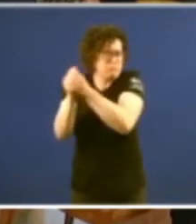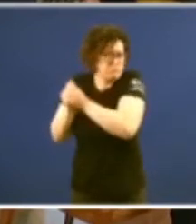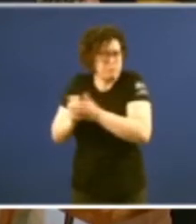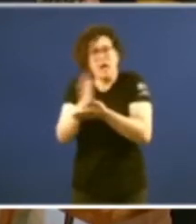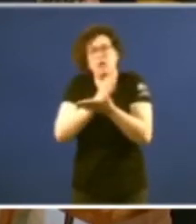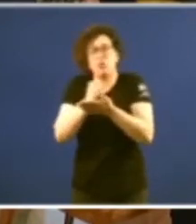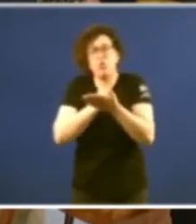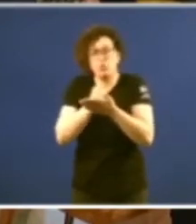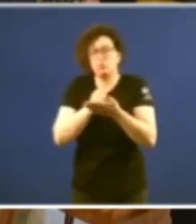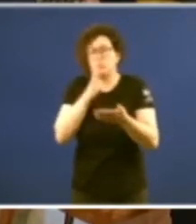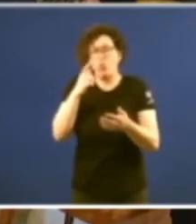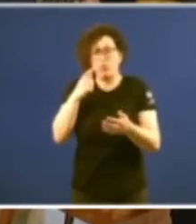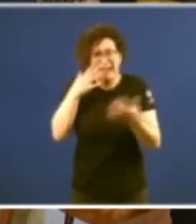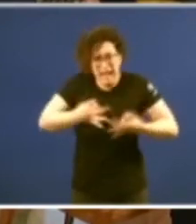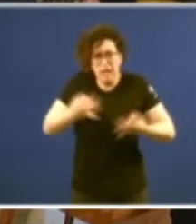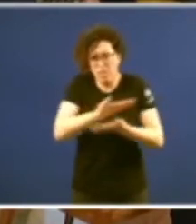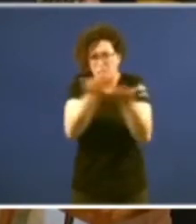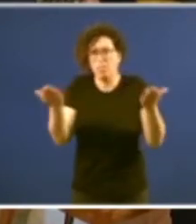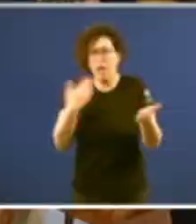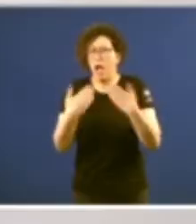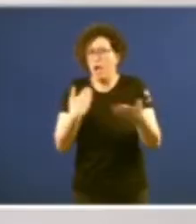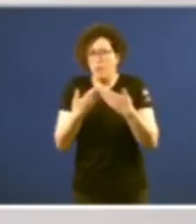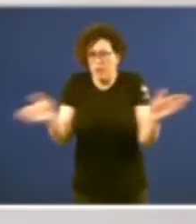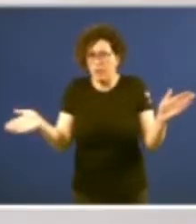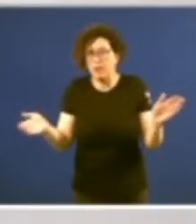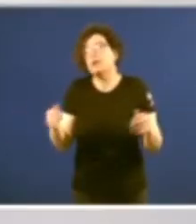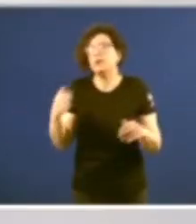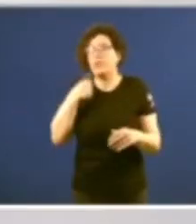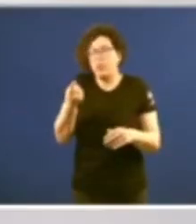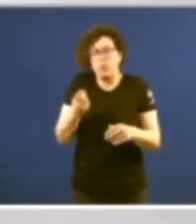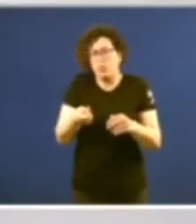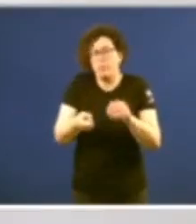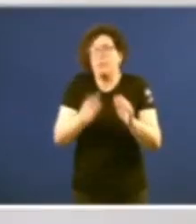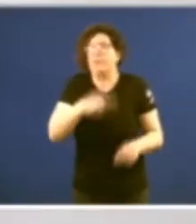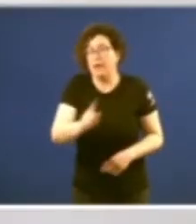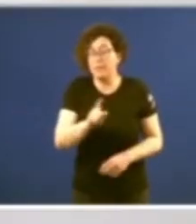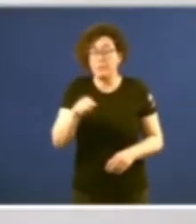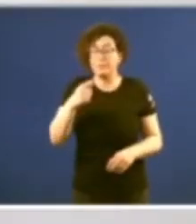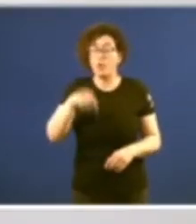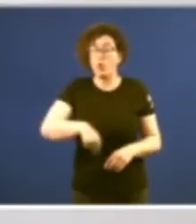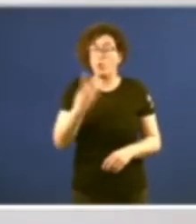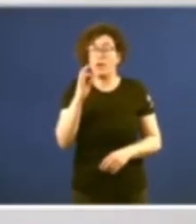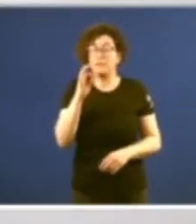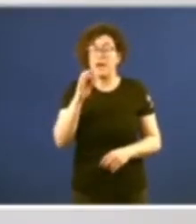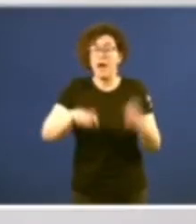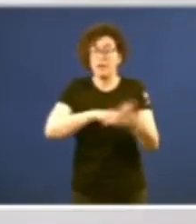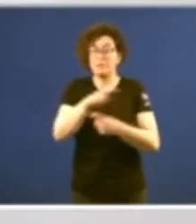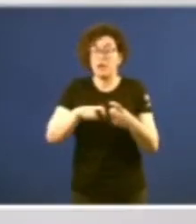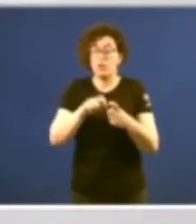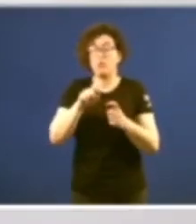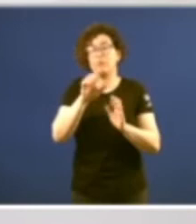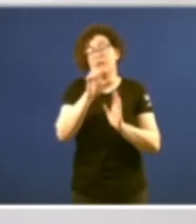Non desmayen neste objetivo. Conmemoramos o 40 aniversario da promulgación do Estatuto de Autonomía de Galicia